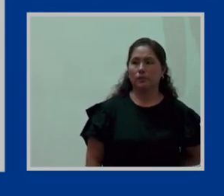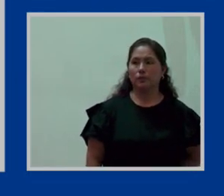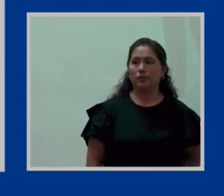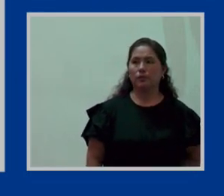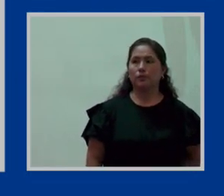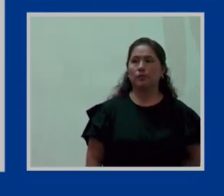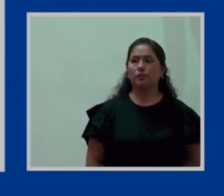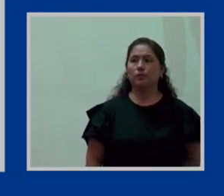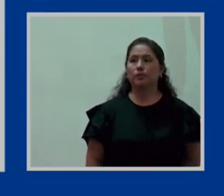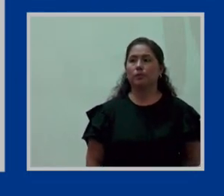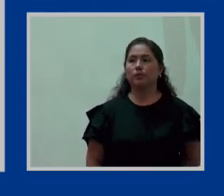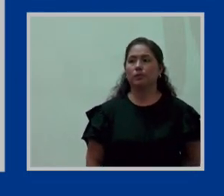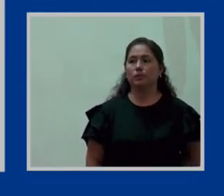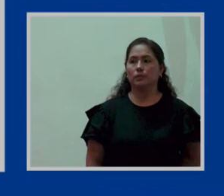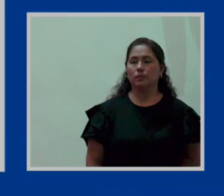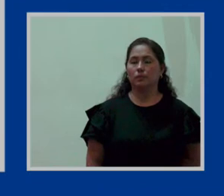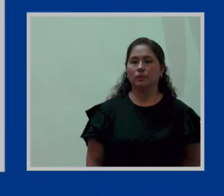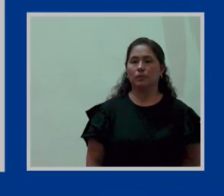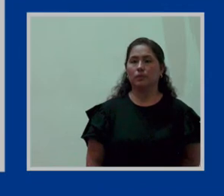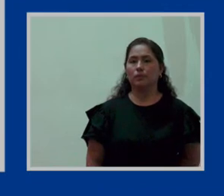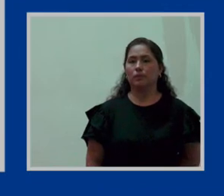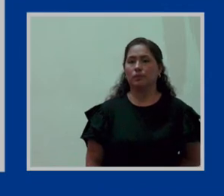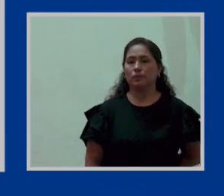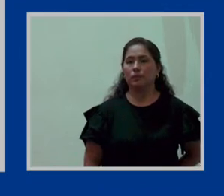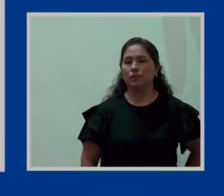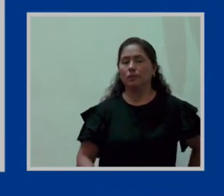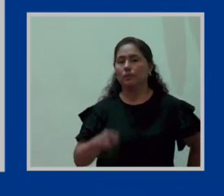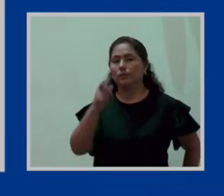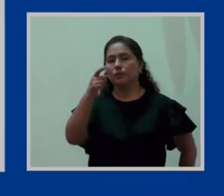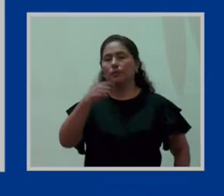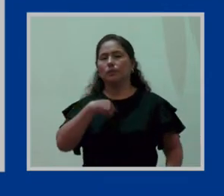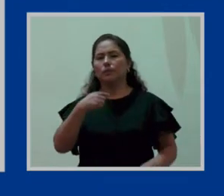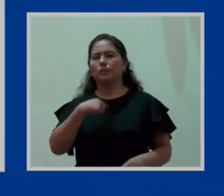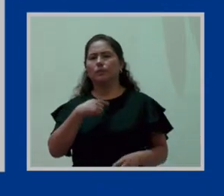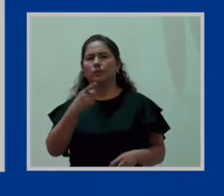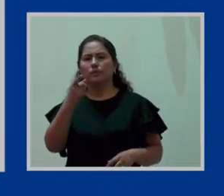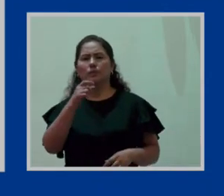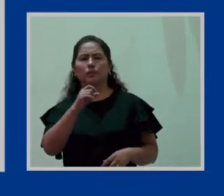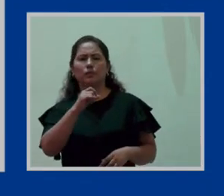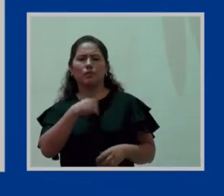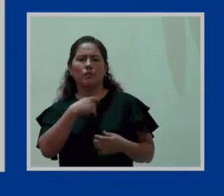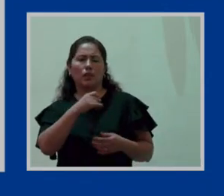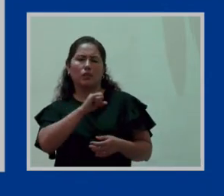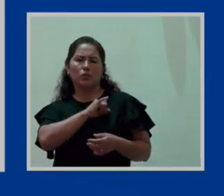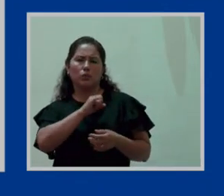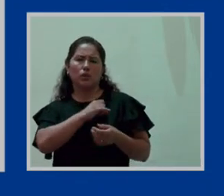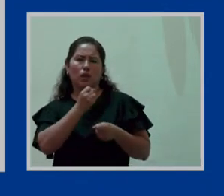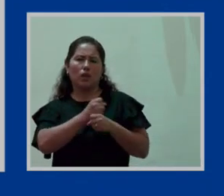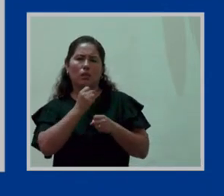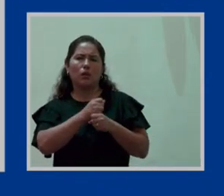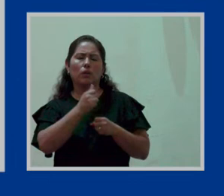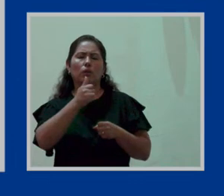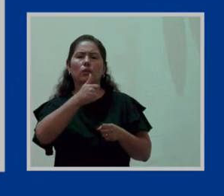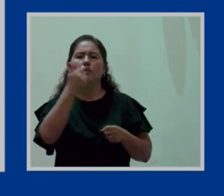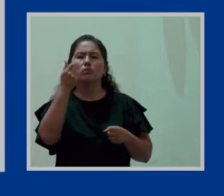consulta yo veo una institución pública donde hay otros